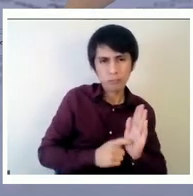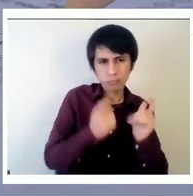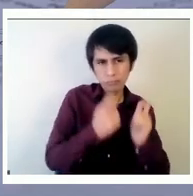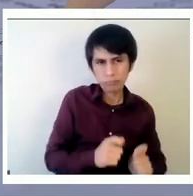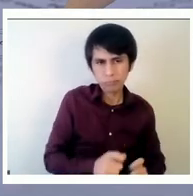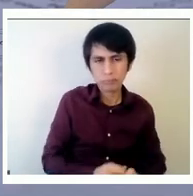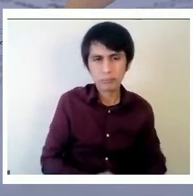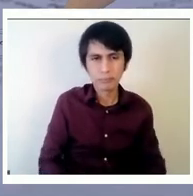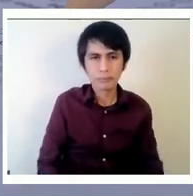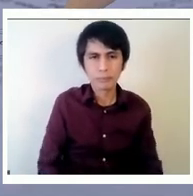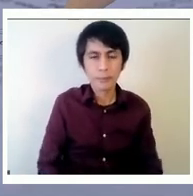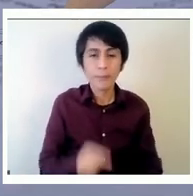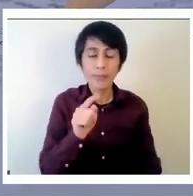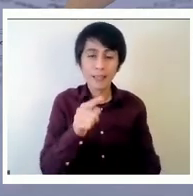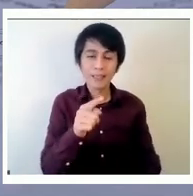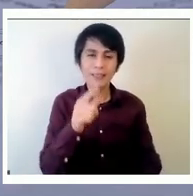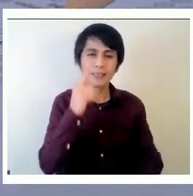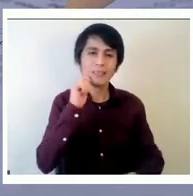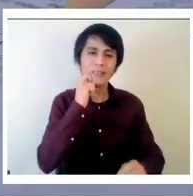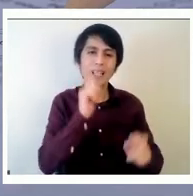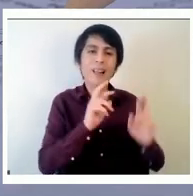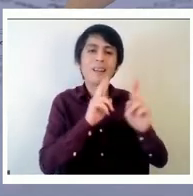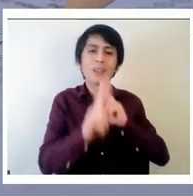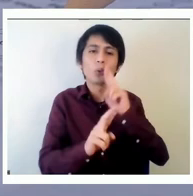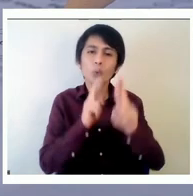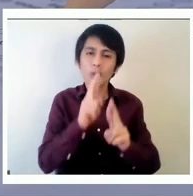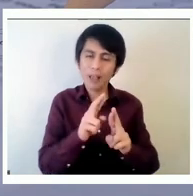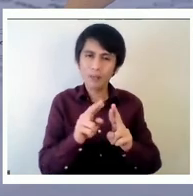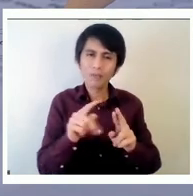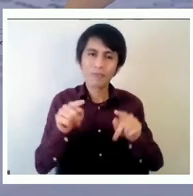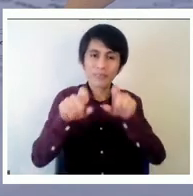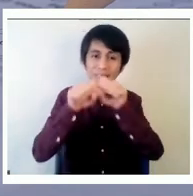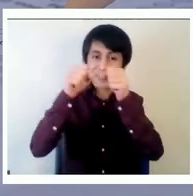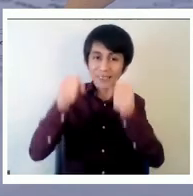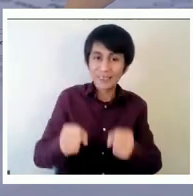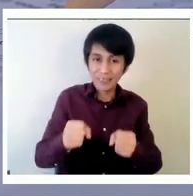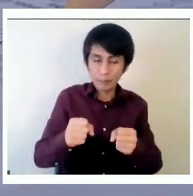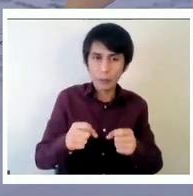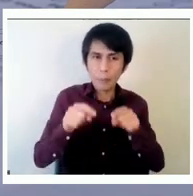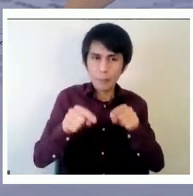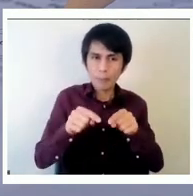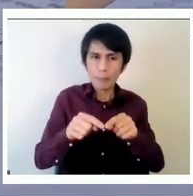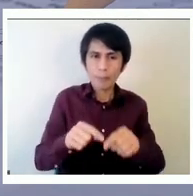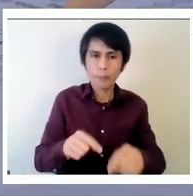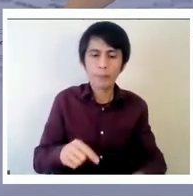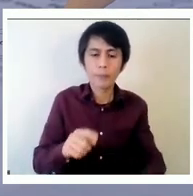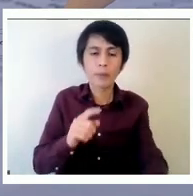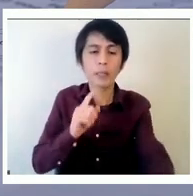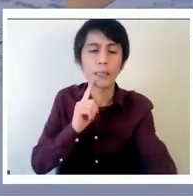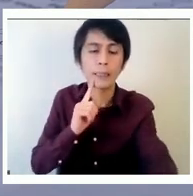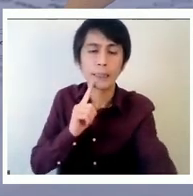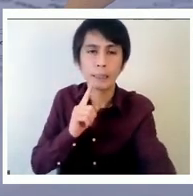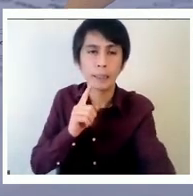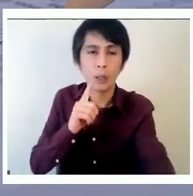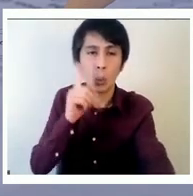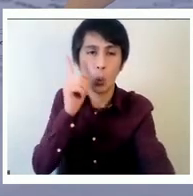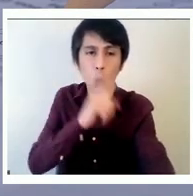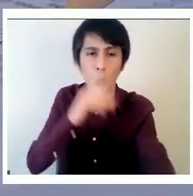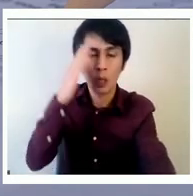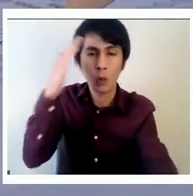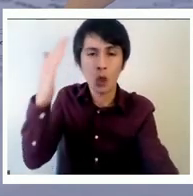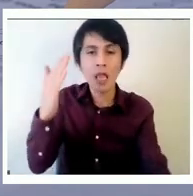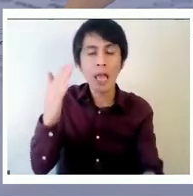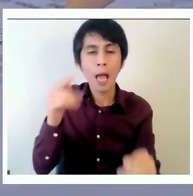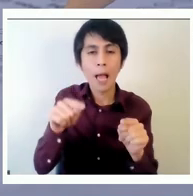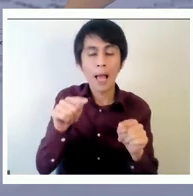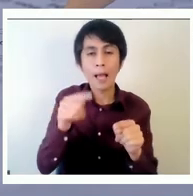la imagen del sistema estos son los resultados del sistema de altas consecuencias en el último día normal de